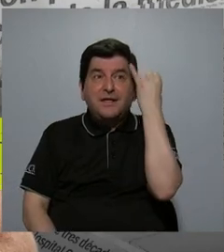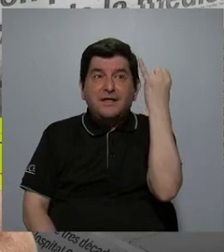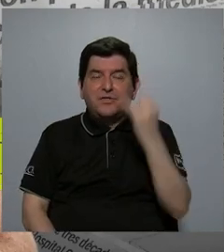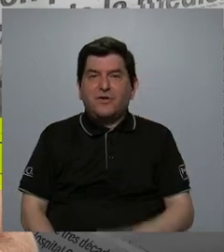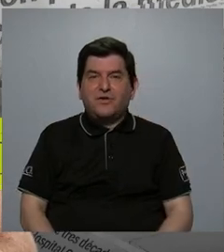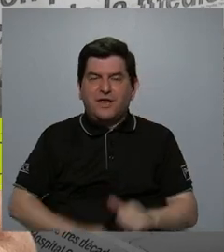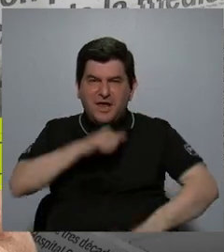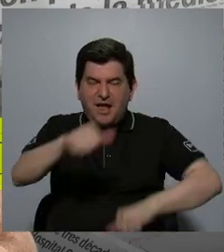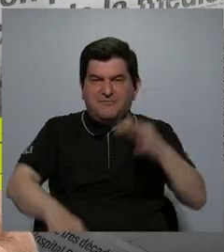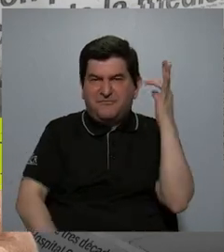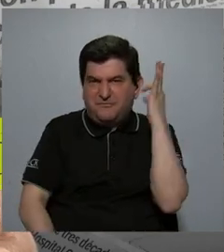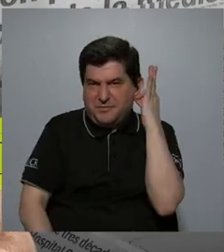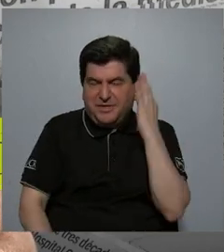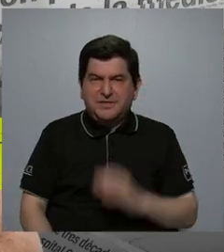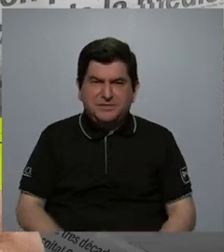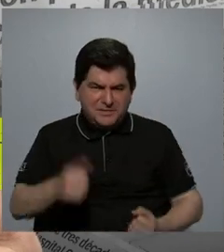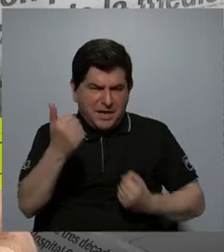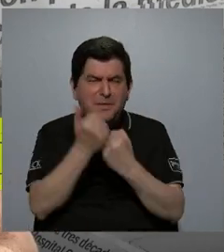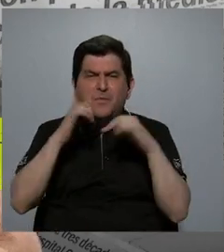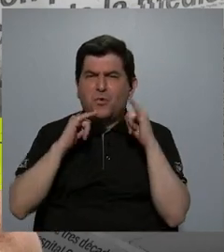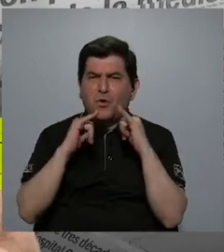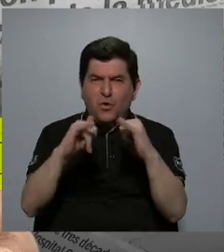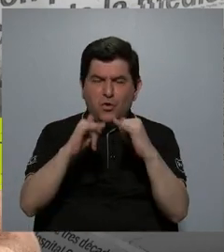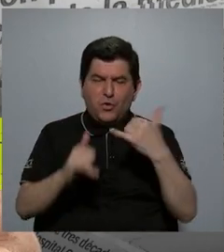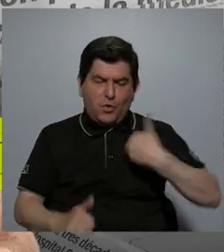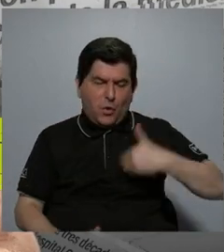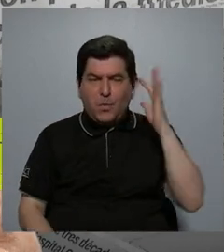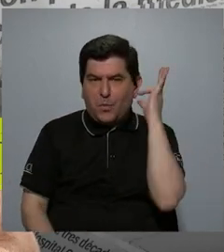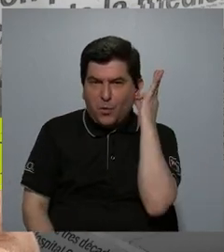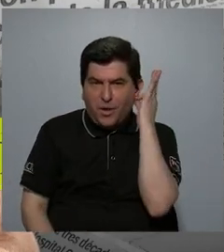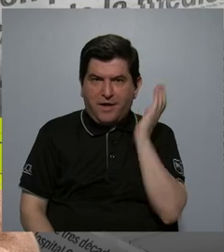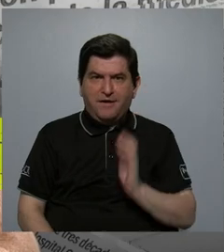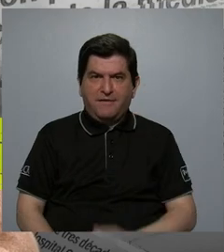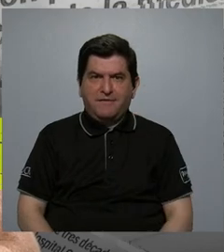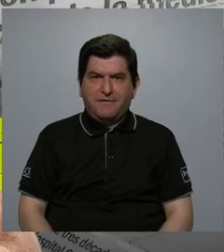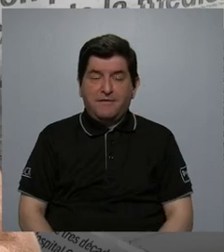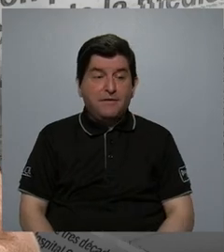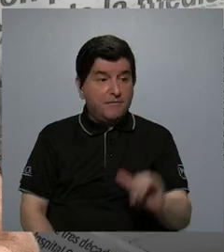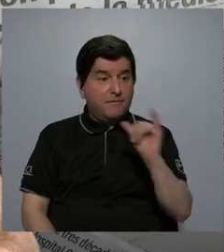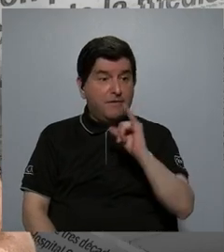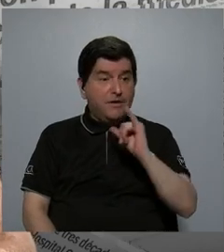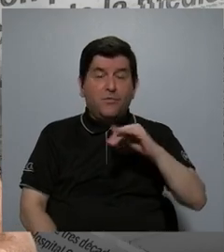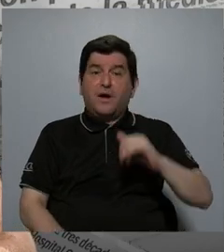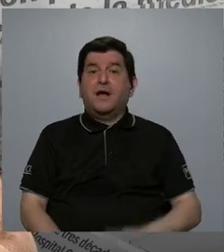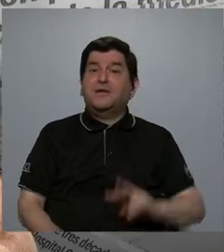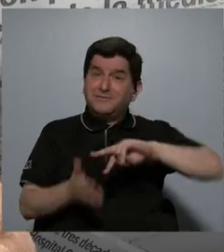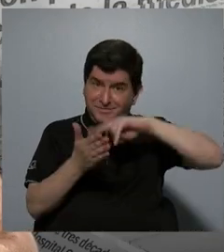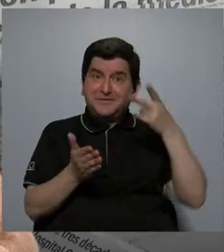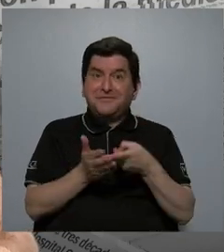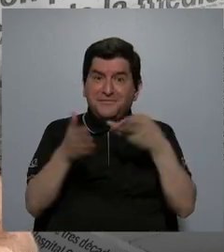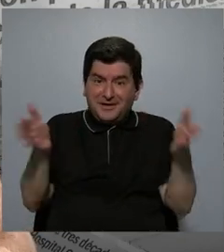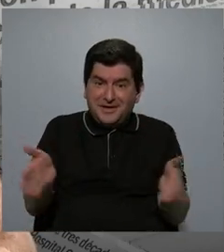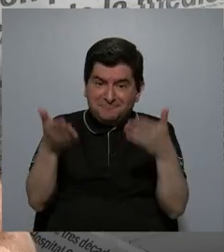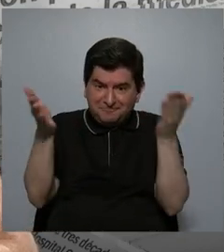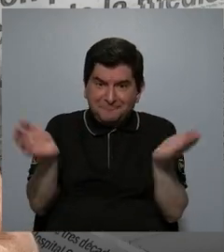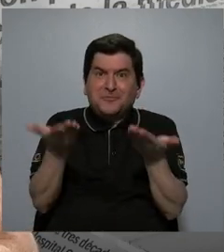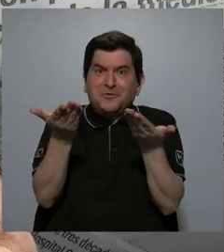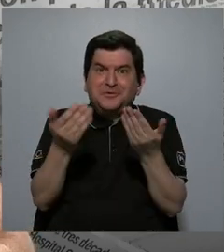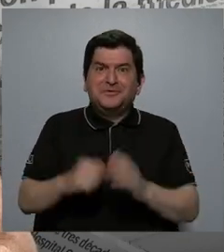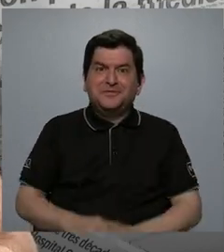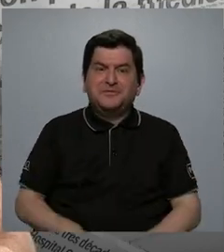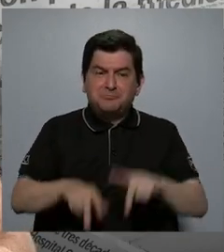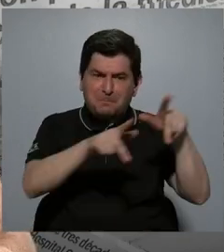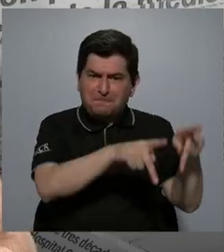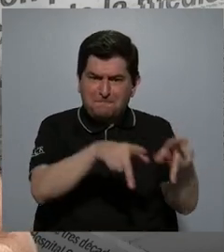feminista, la que apoya la igualdad entre hombres y mujeres, también redunda en la motivación, es decir,